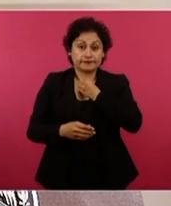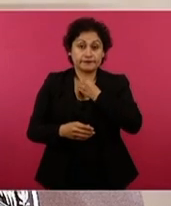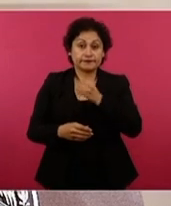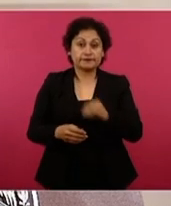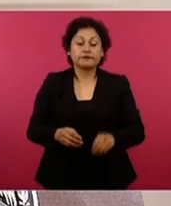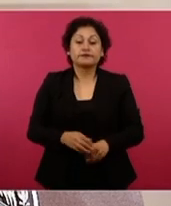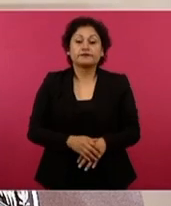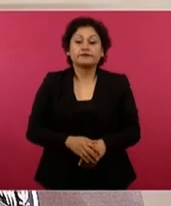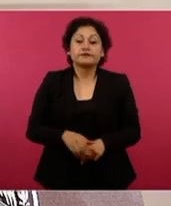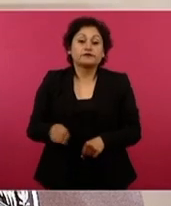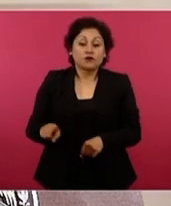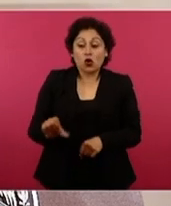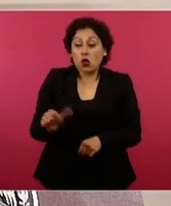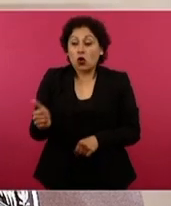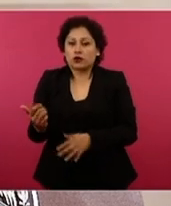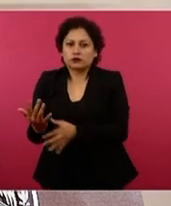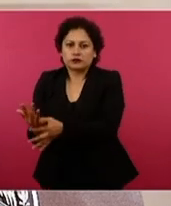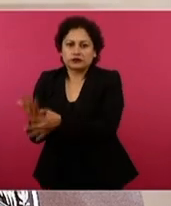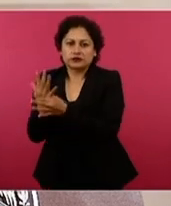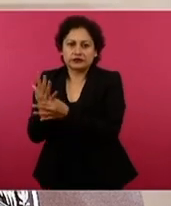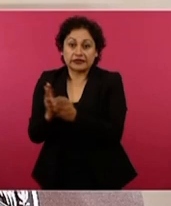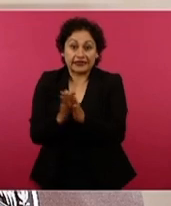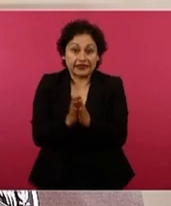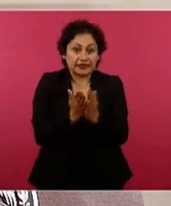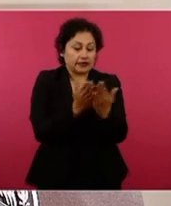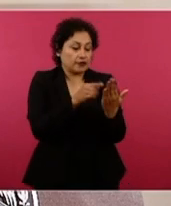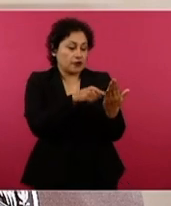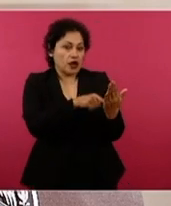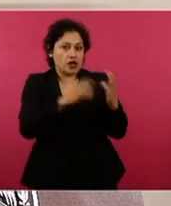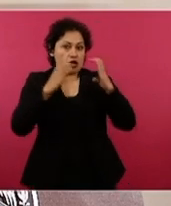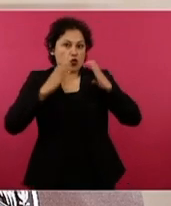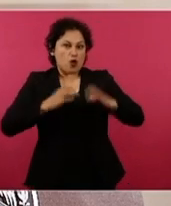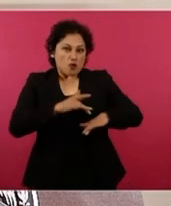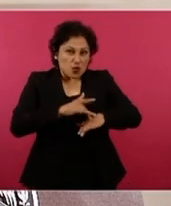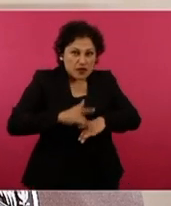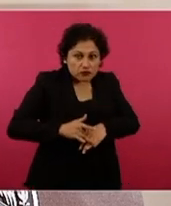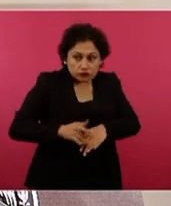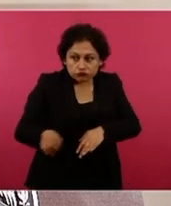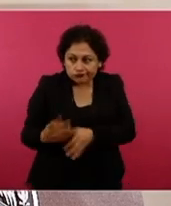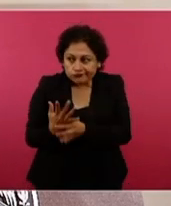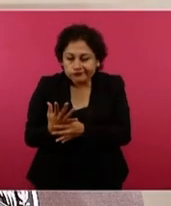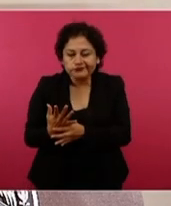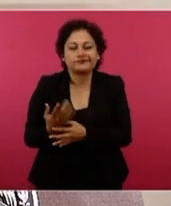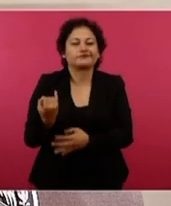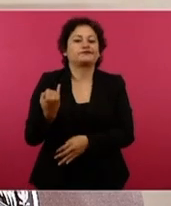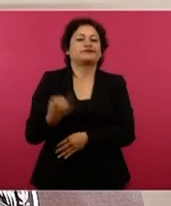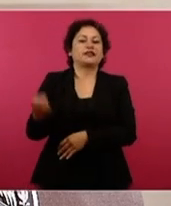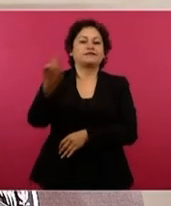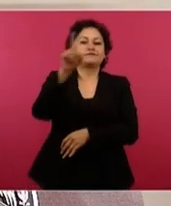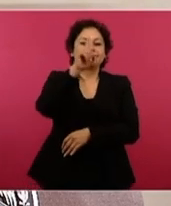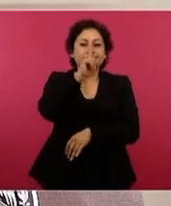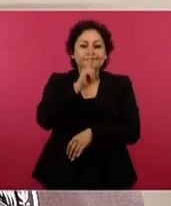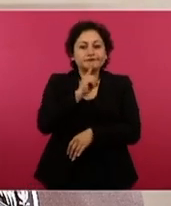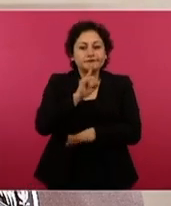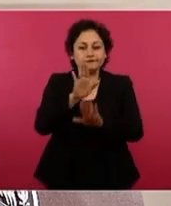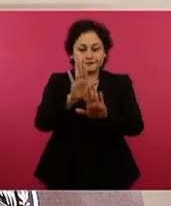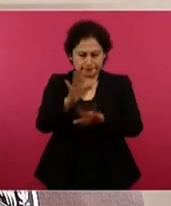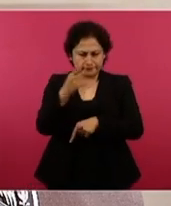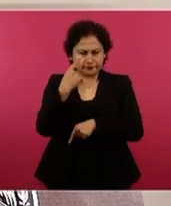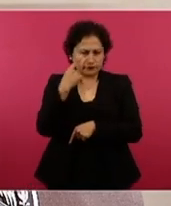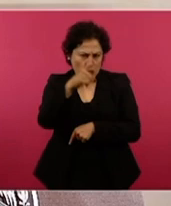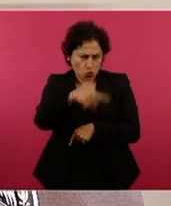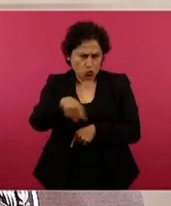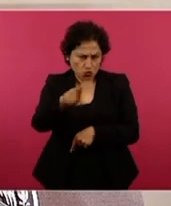¿cuerpos desnudos en los libros de texto? Falso. La ilustración que circula en redes sociales, que seguramente